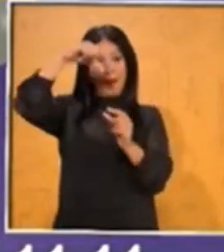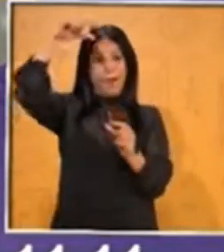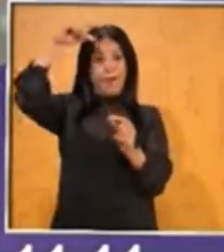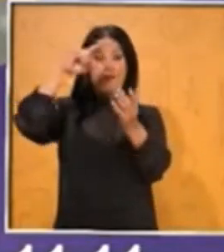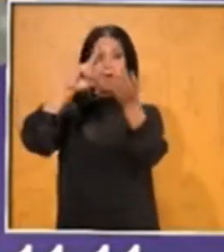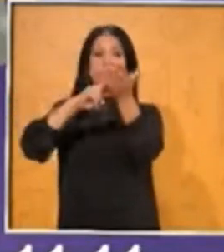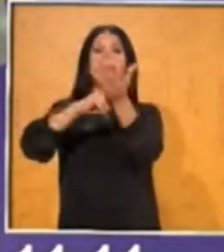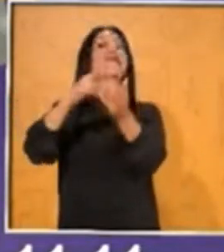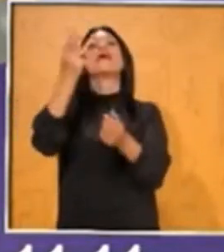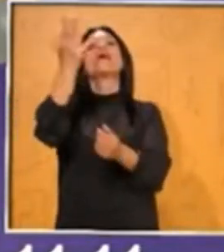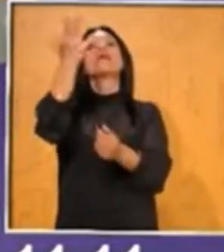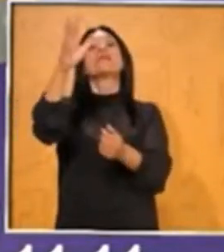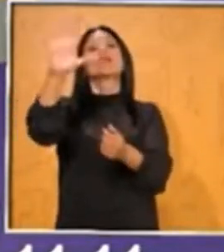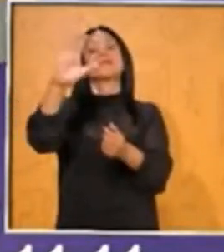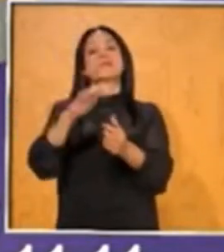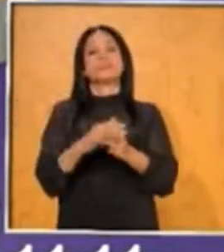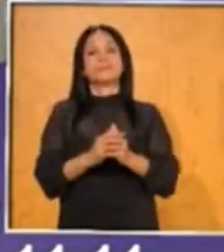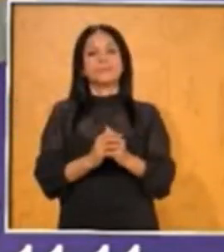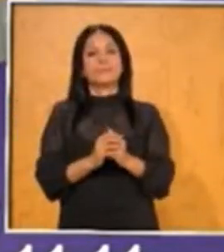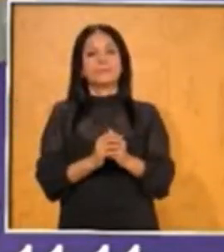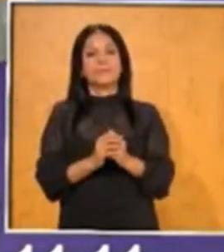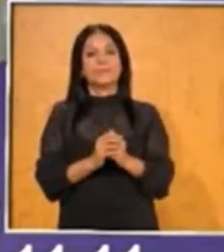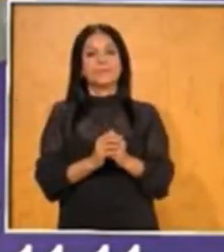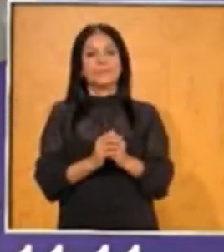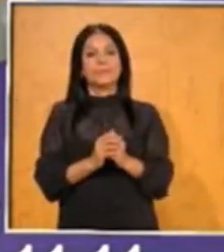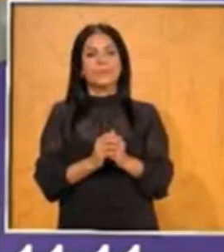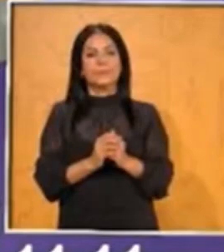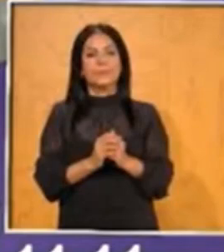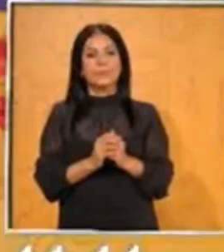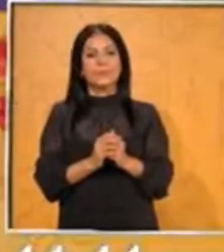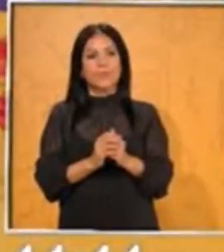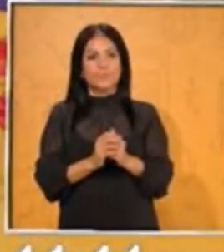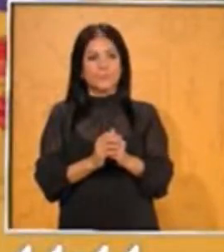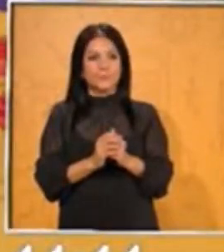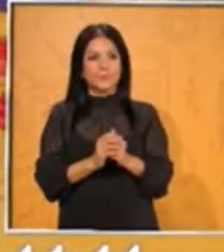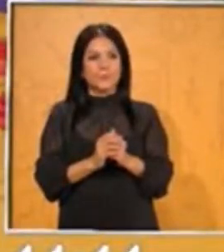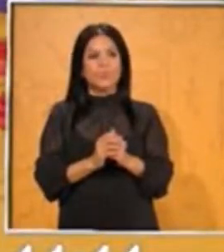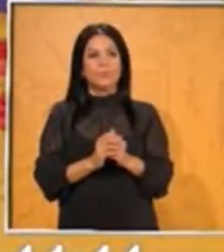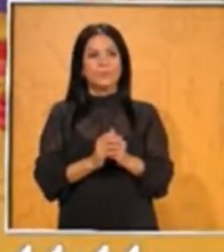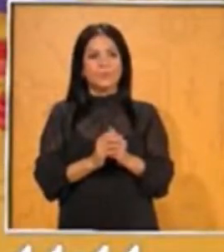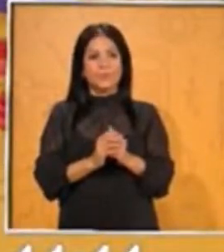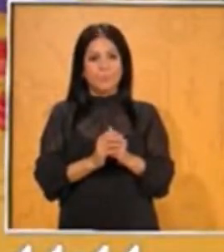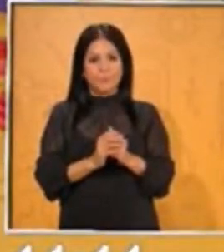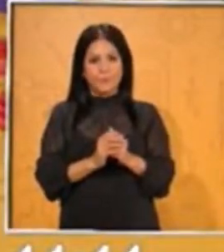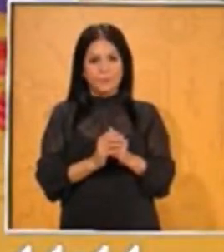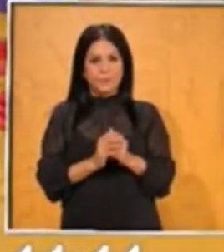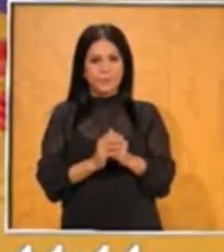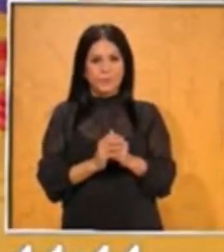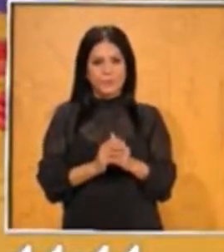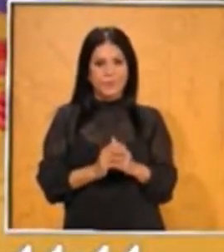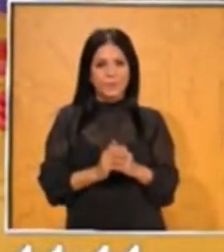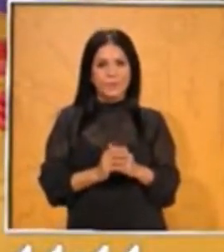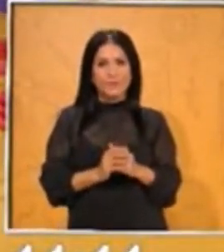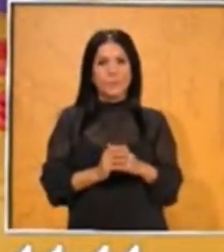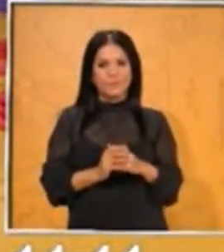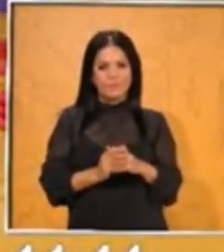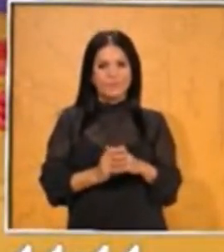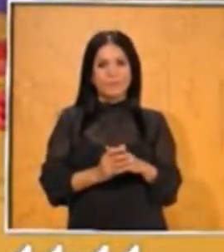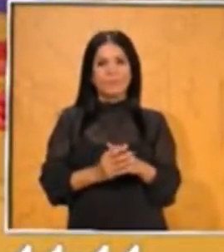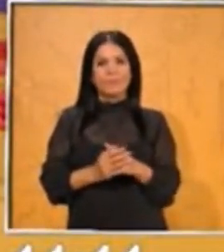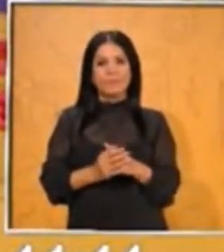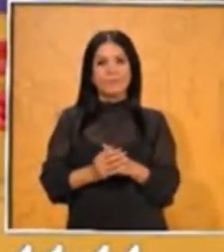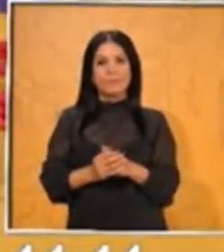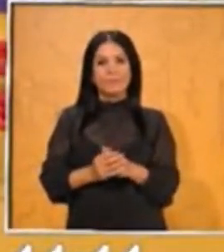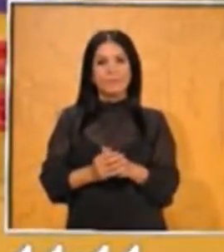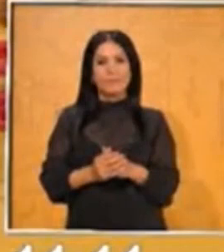solamente regresarle siete. Uno, dos, tres, cuatro, cinco, seis, siete.